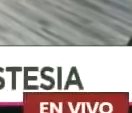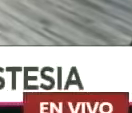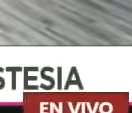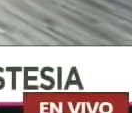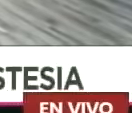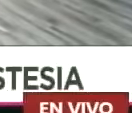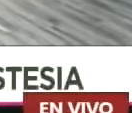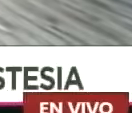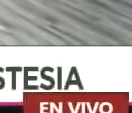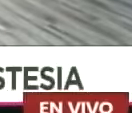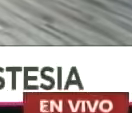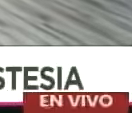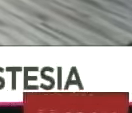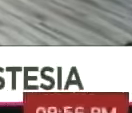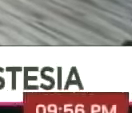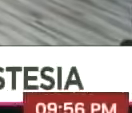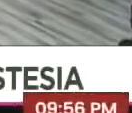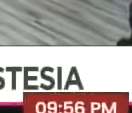¡Ah!